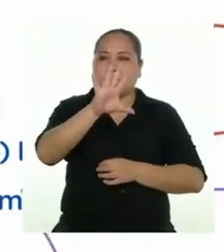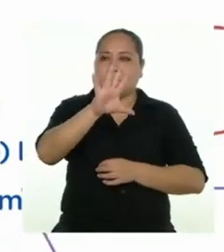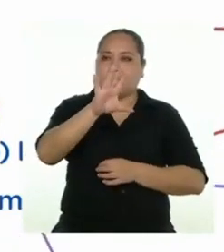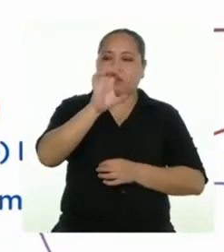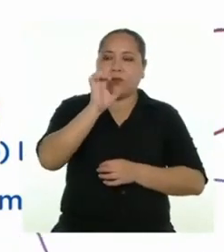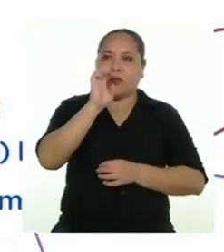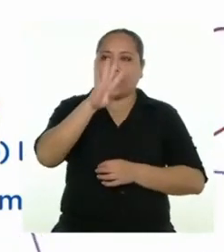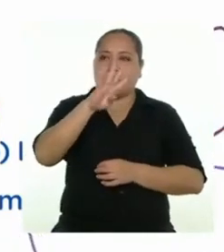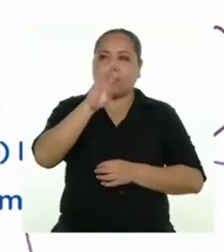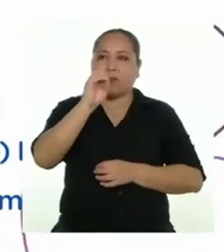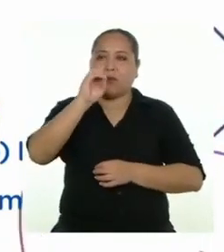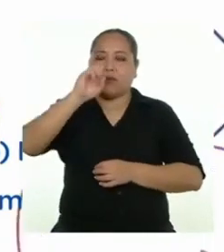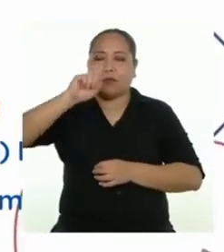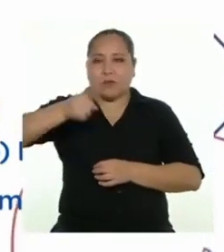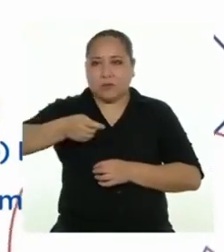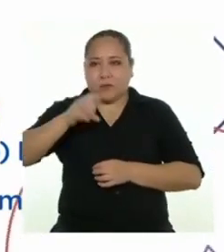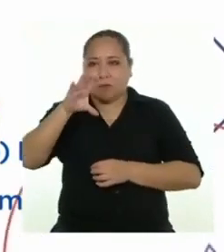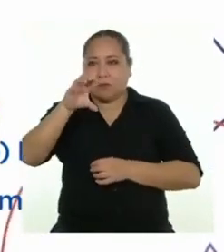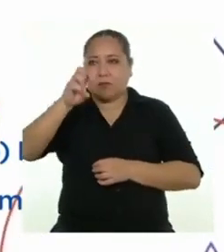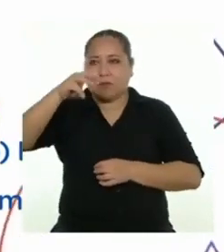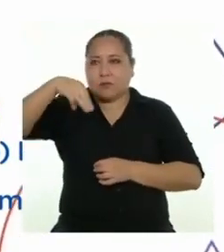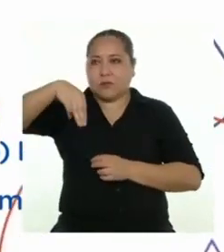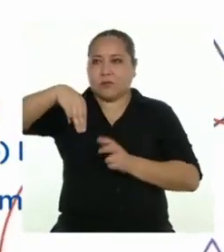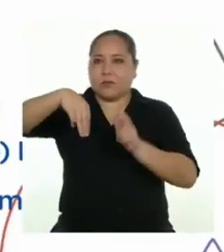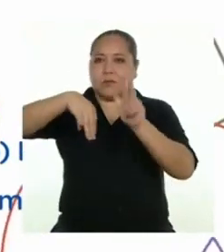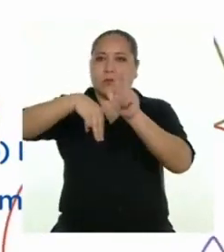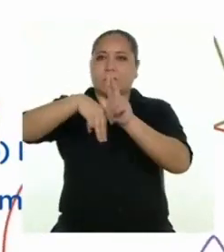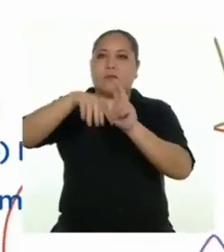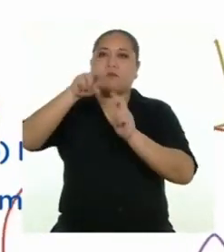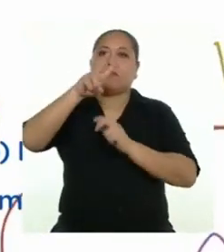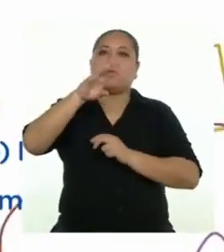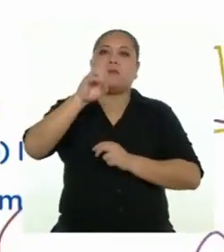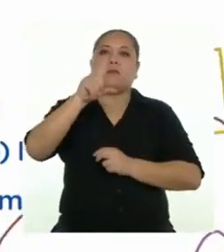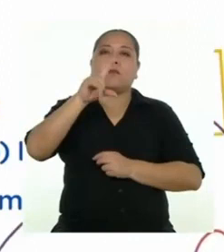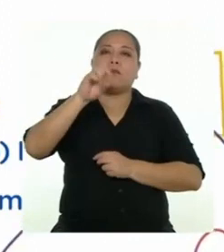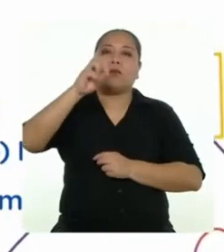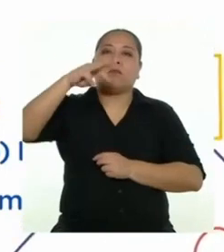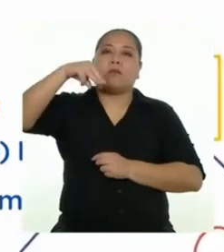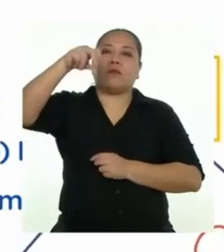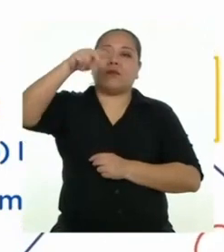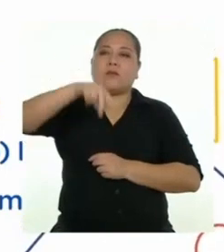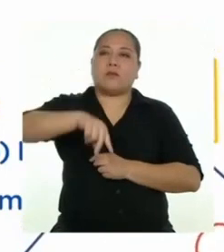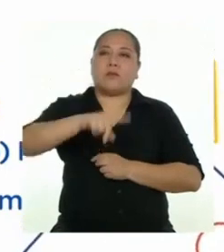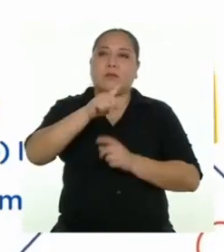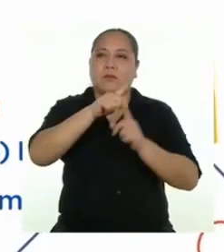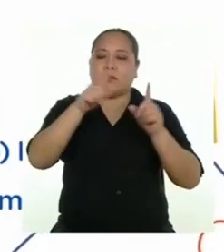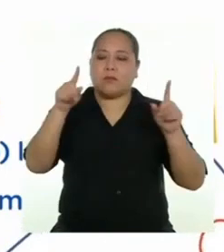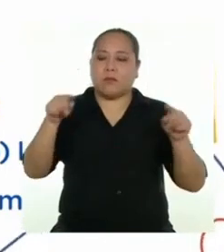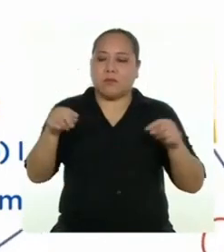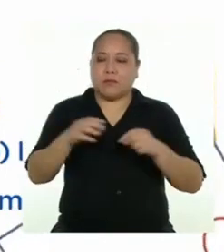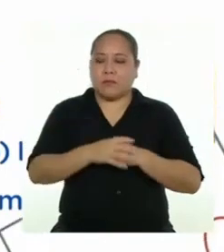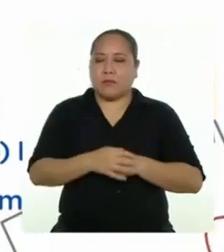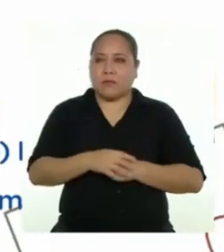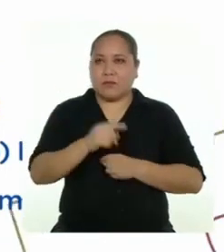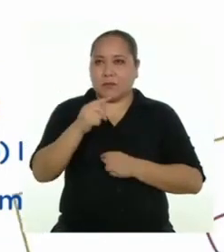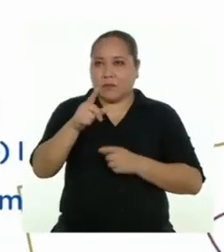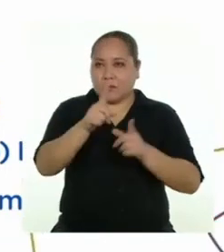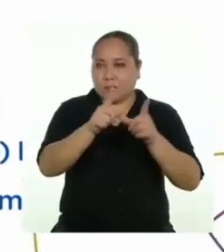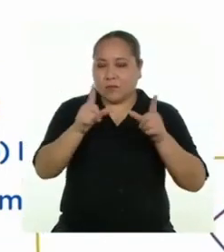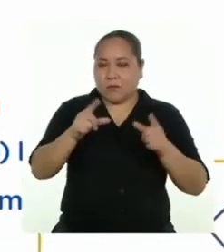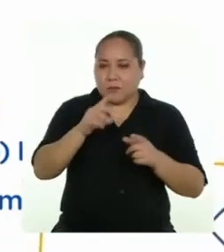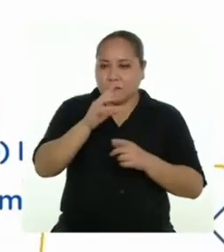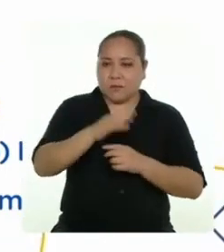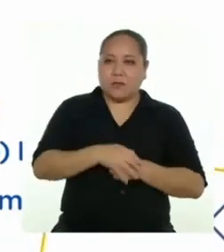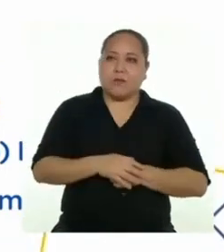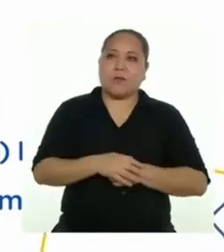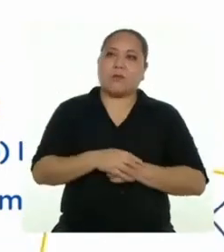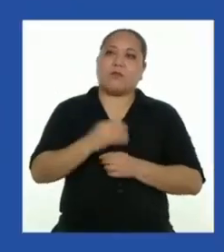mil centímetros cúbicos como volumen de la zanja. Que sería el espacio que ocuparía la zanja.